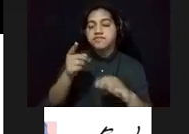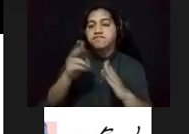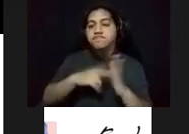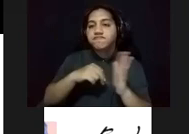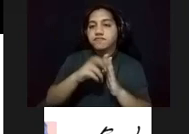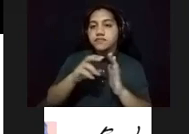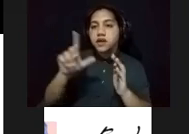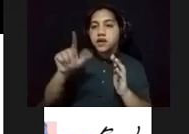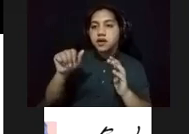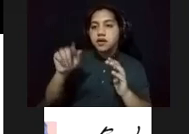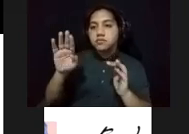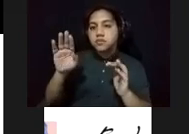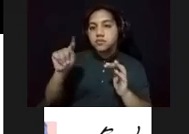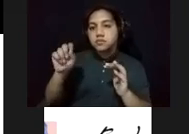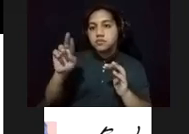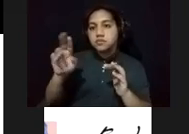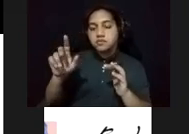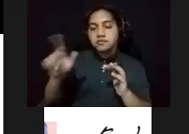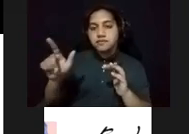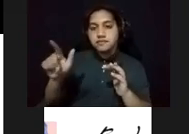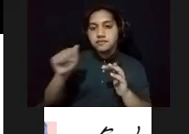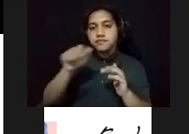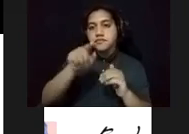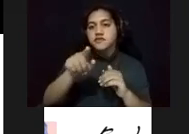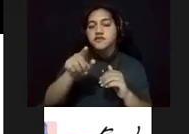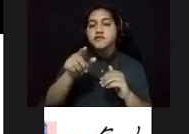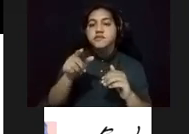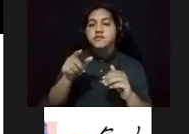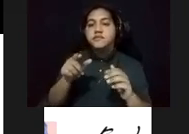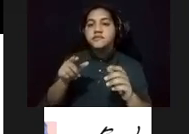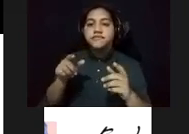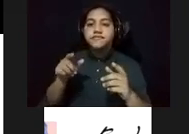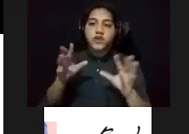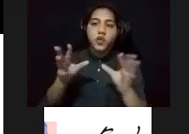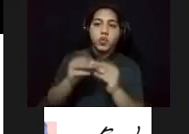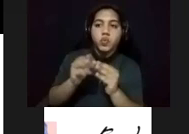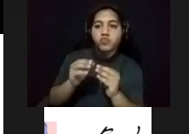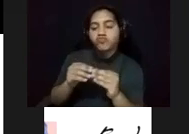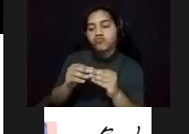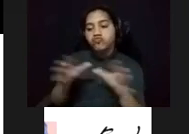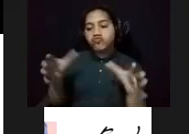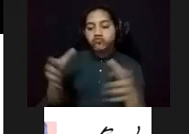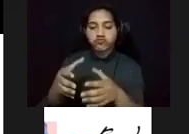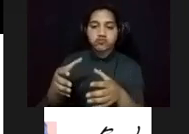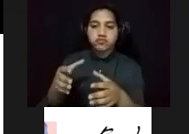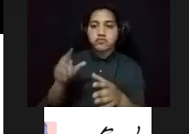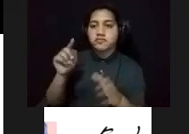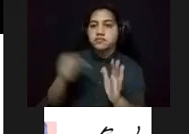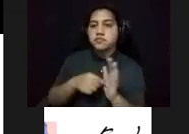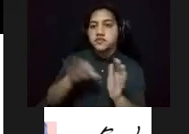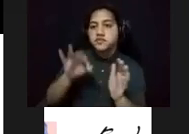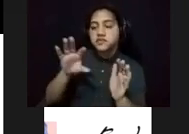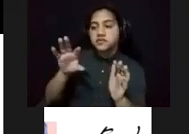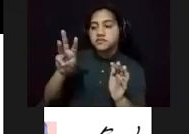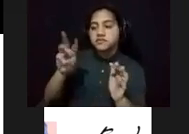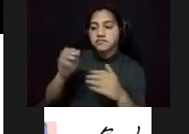de los principales lugares del viejo San Juan donde los grupos se reunían. En los años 60, entre música